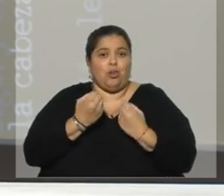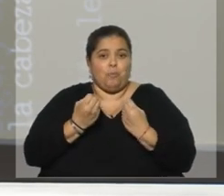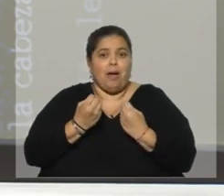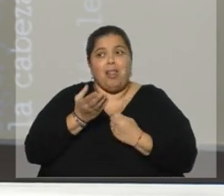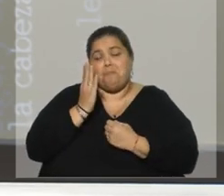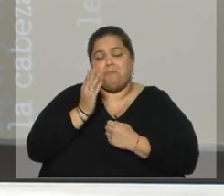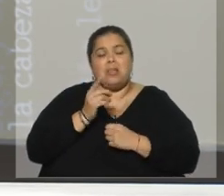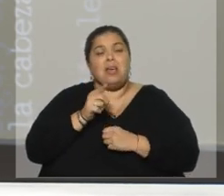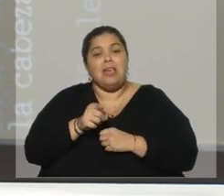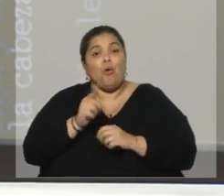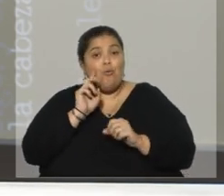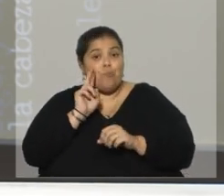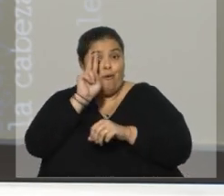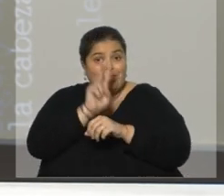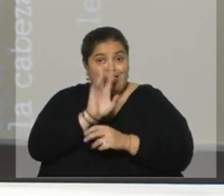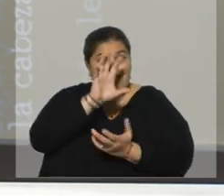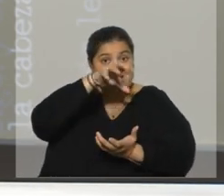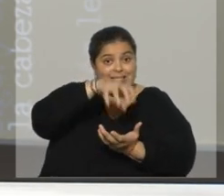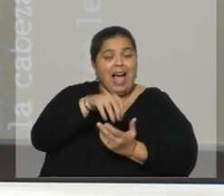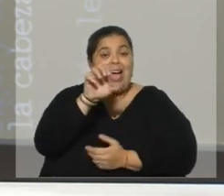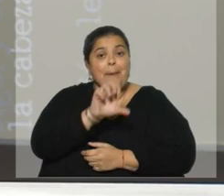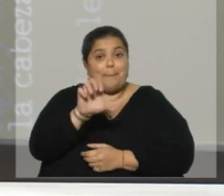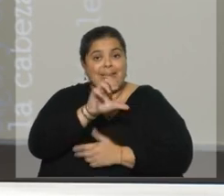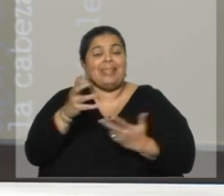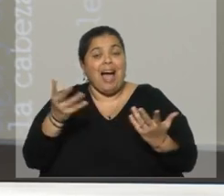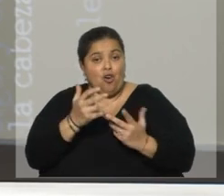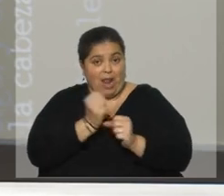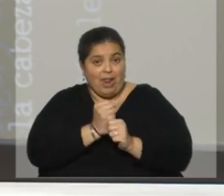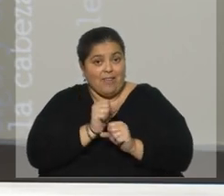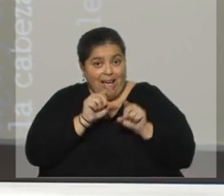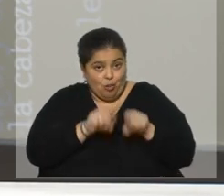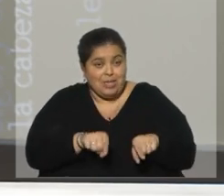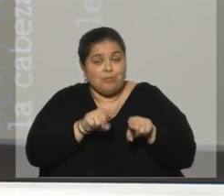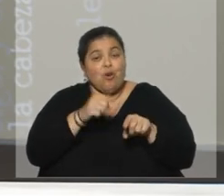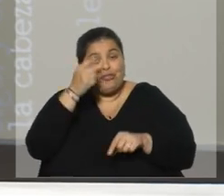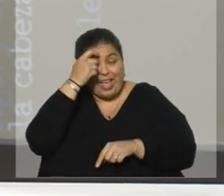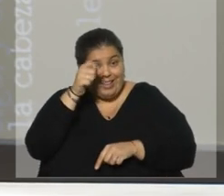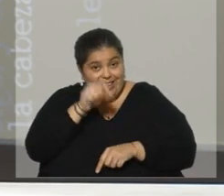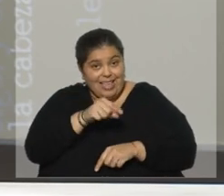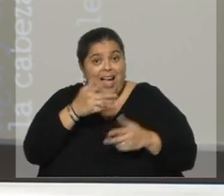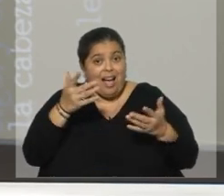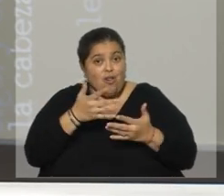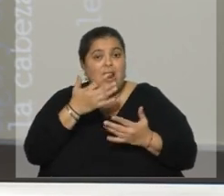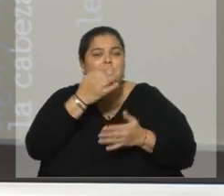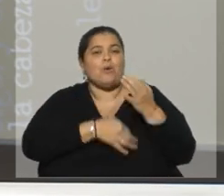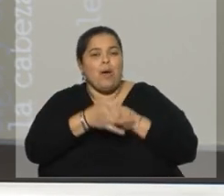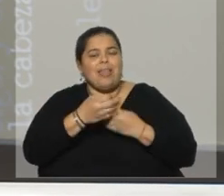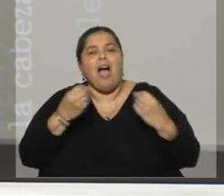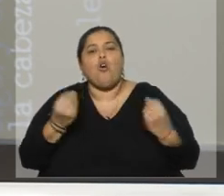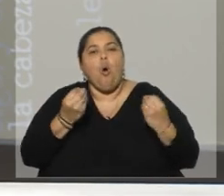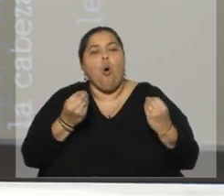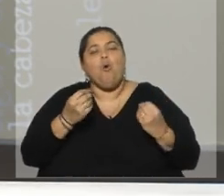hablando, pero bueno, fuimos a visitar una de las empresas que está desarrollando justamente esta técnica, nos cuenta cómo, por qué